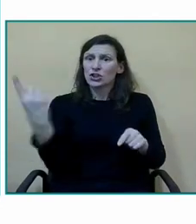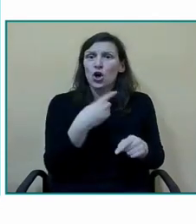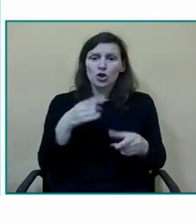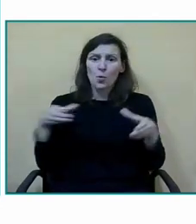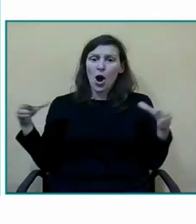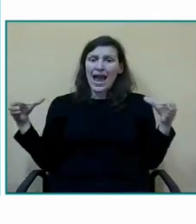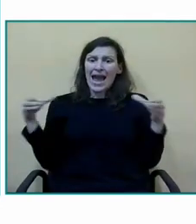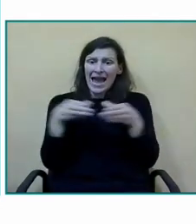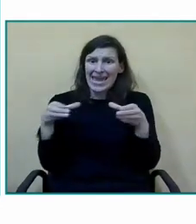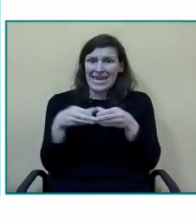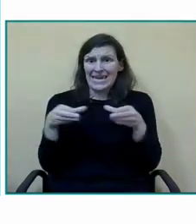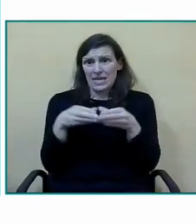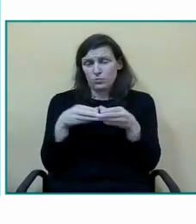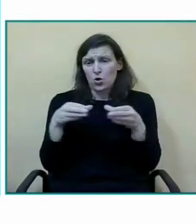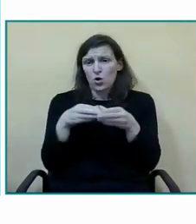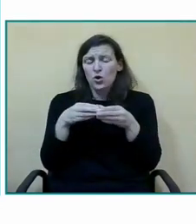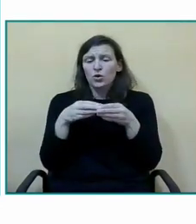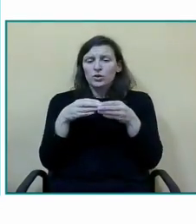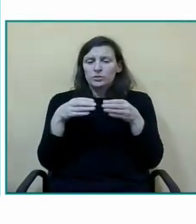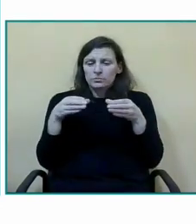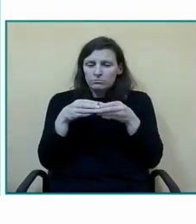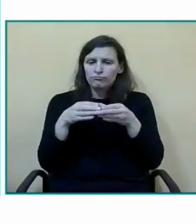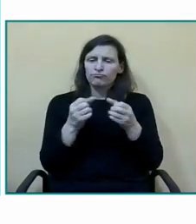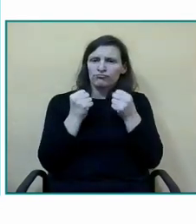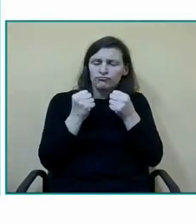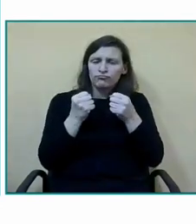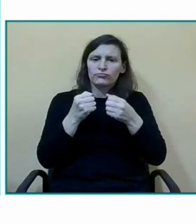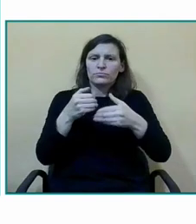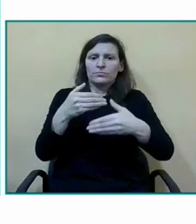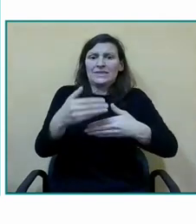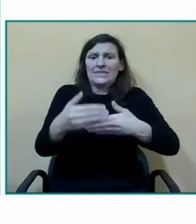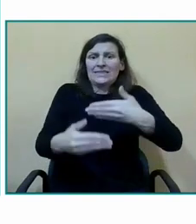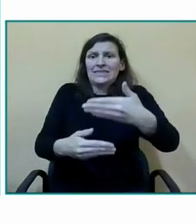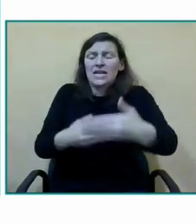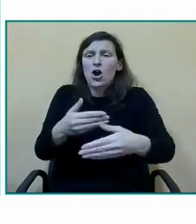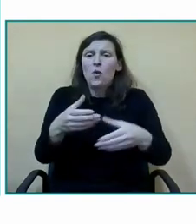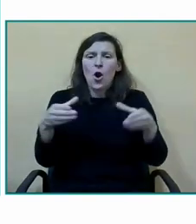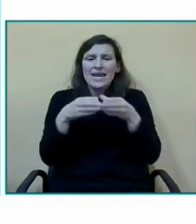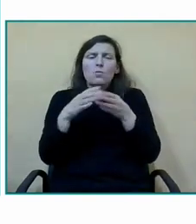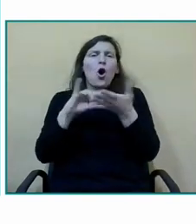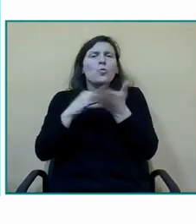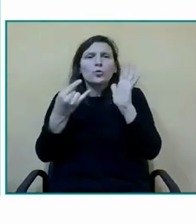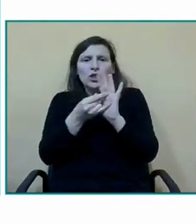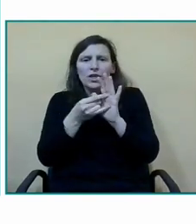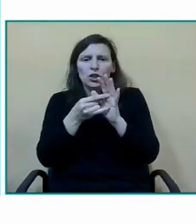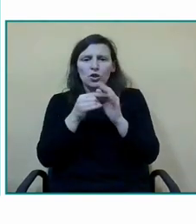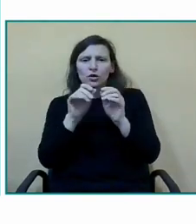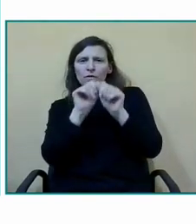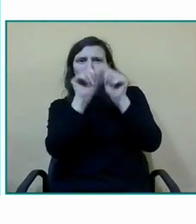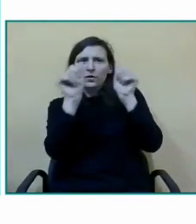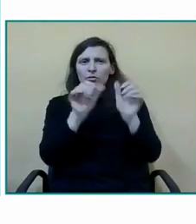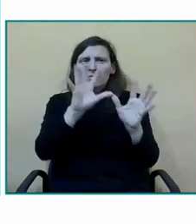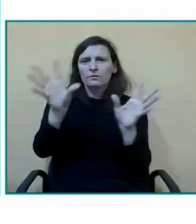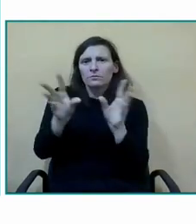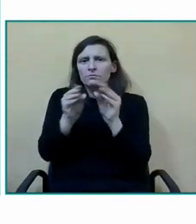como equipo para poder trasladar ese equipo a otros colegios básicamente lo que estamos haciendo